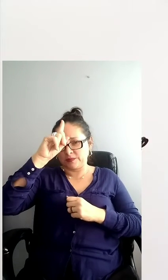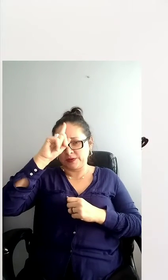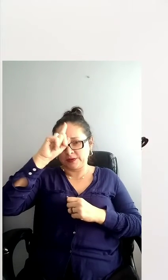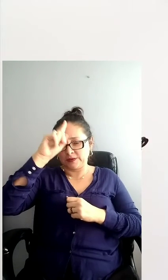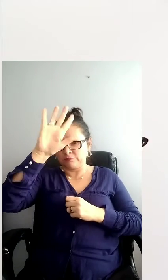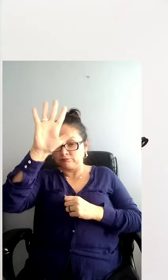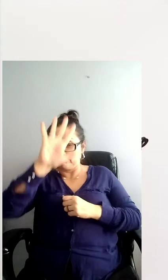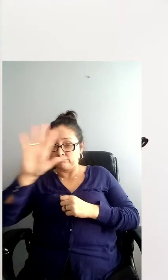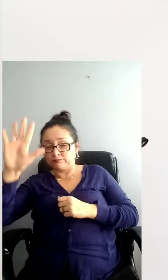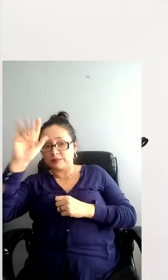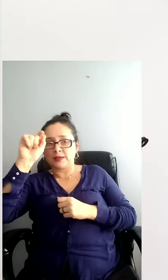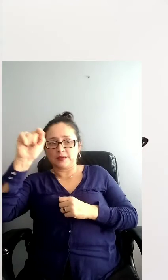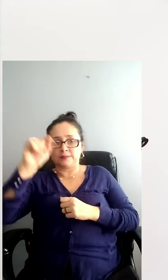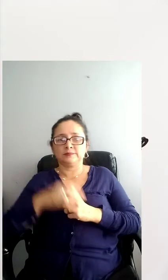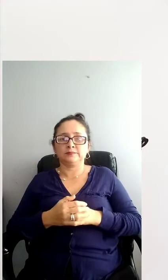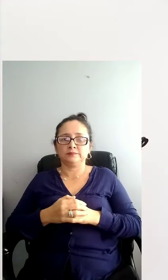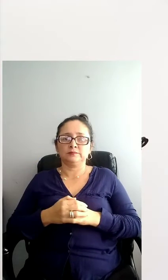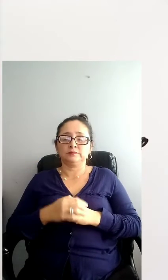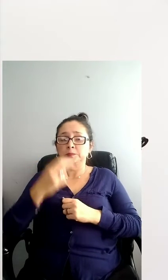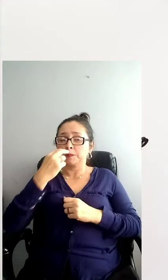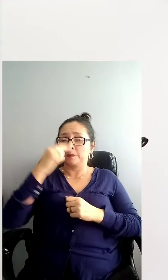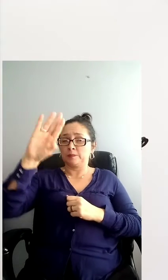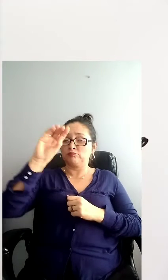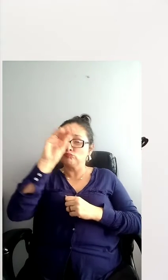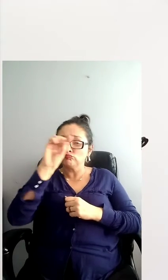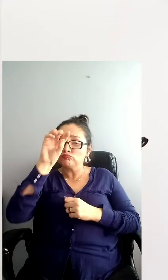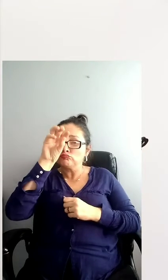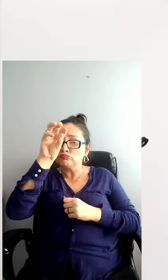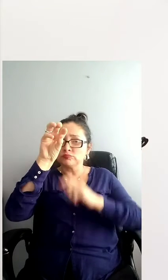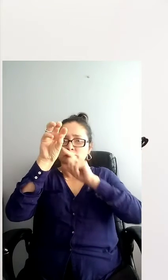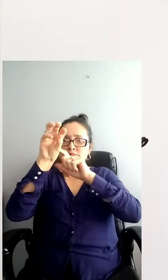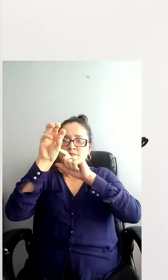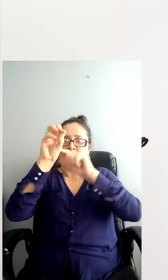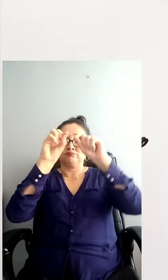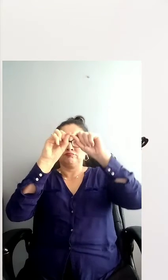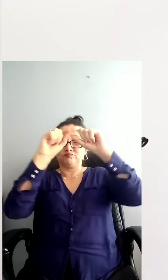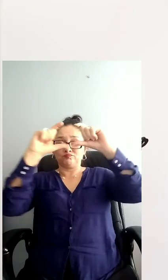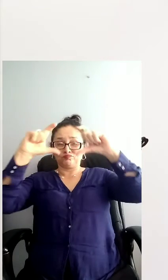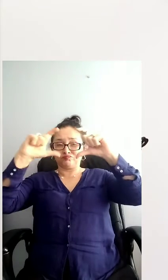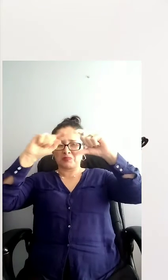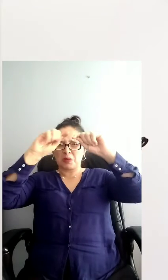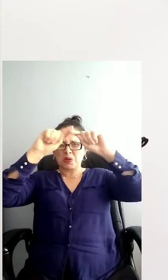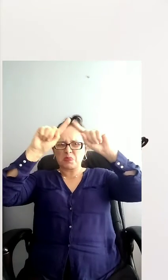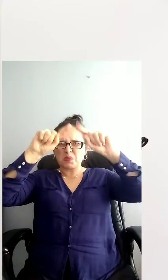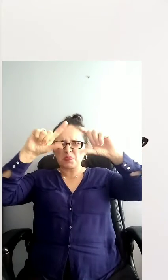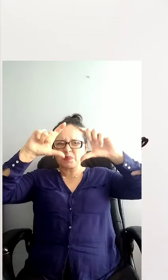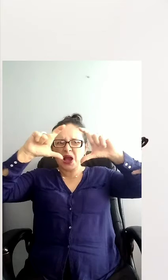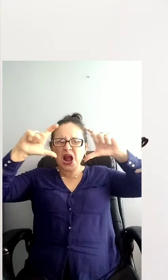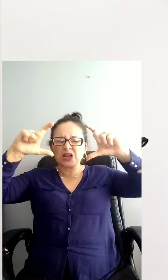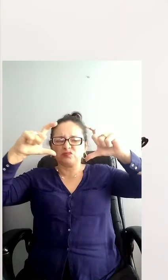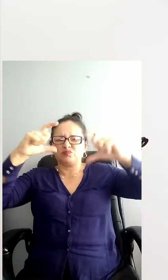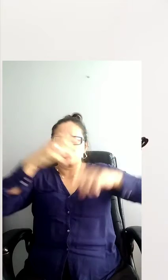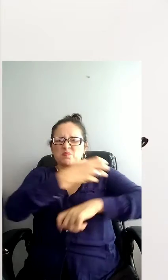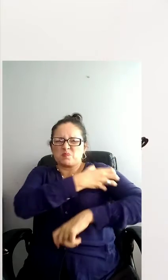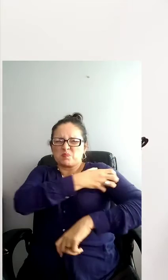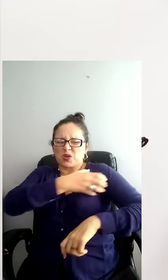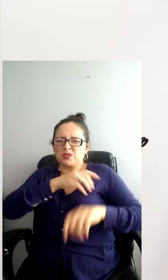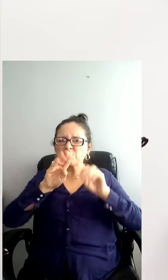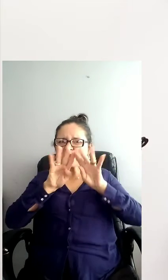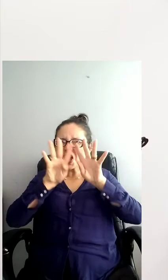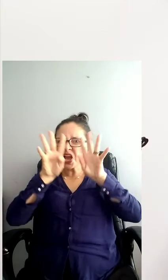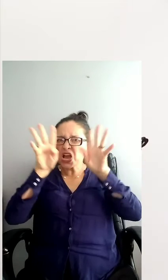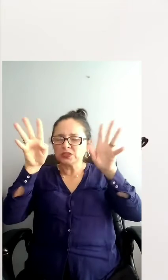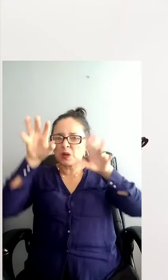a Mussolini para que se unan a la guerra. Con cada triunfo alemán, más deportados viajan en trenes a los campos de concentración o son ejecutados en sitio.